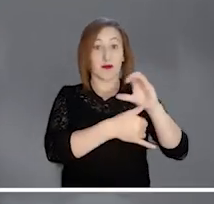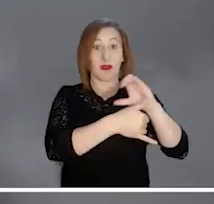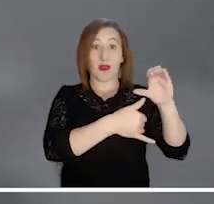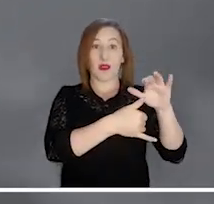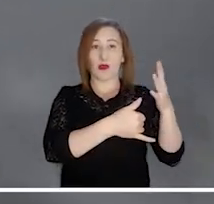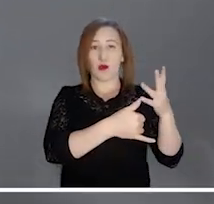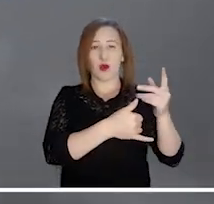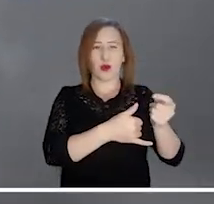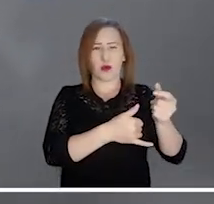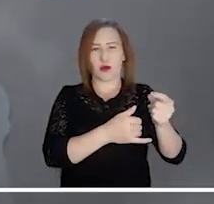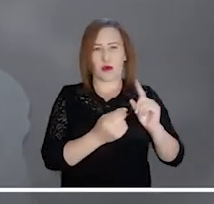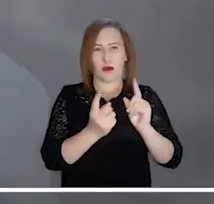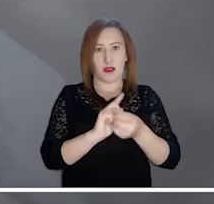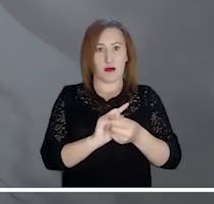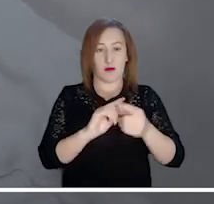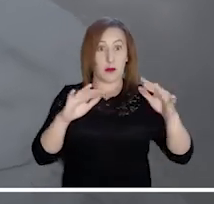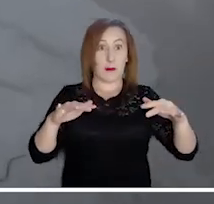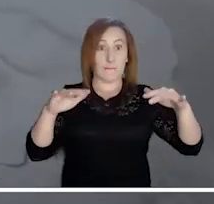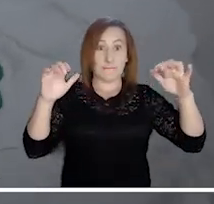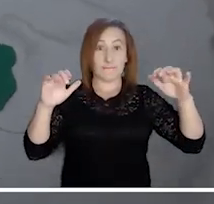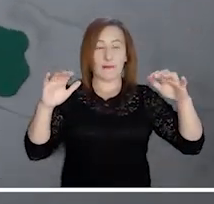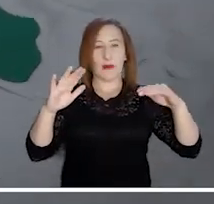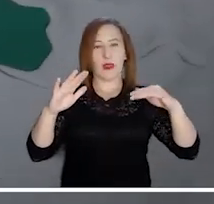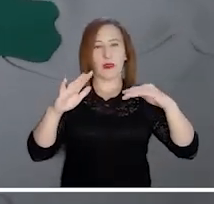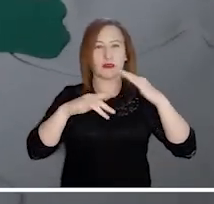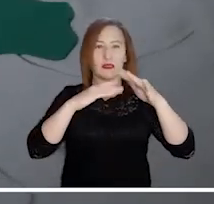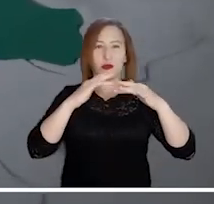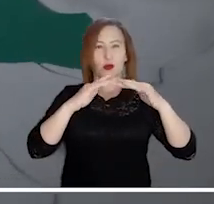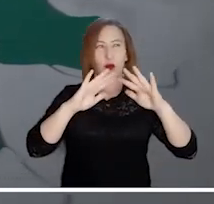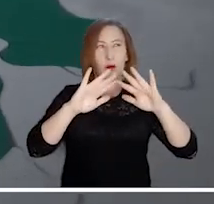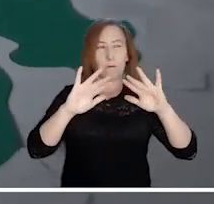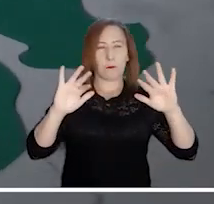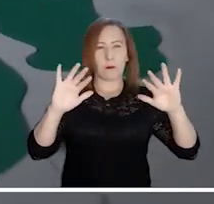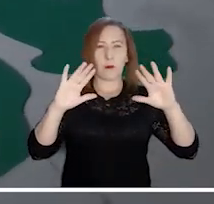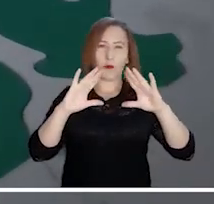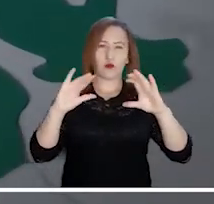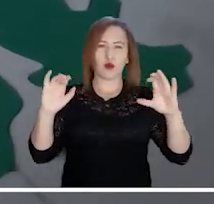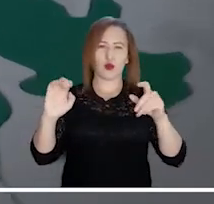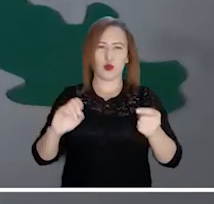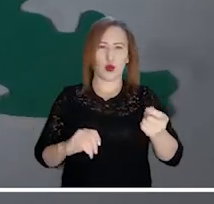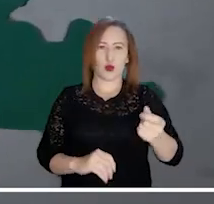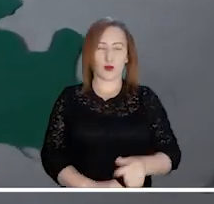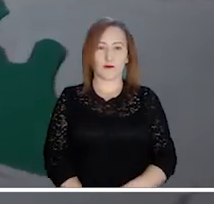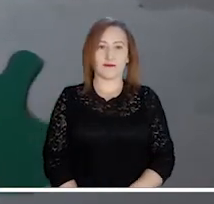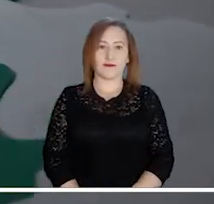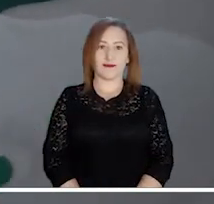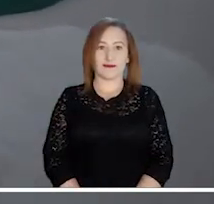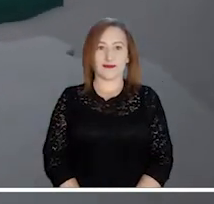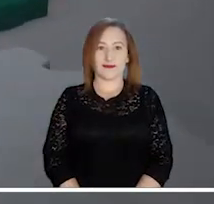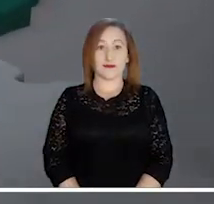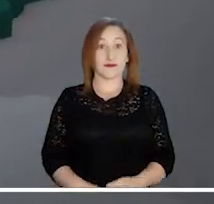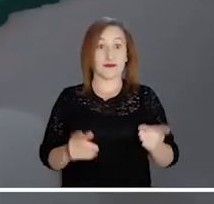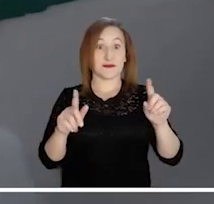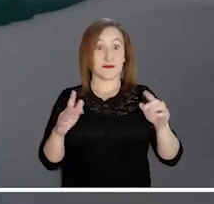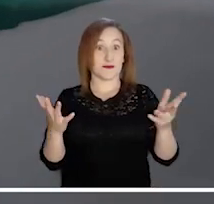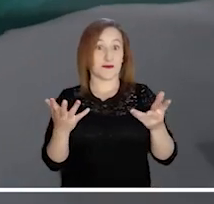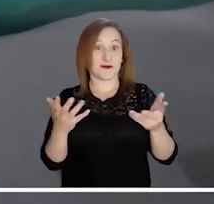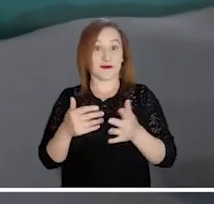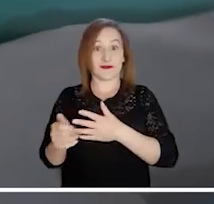cambios se anticipan en el Caribe colombiano, donde se mantiene el tiempo seco y el cielo entre despejado y parcialmente nublado.